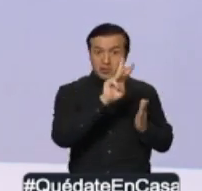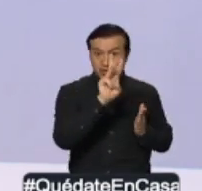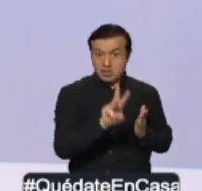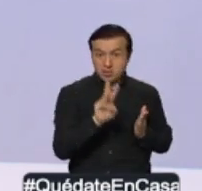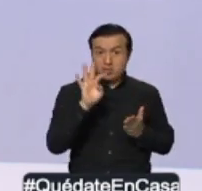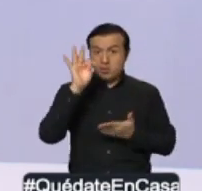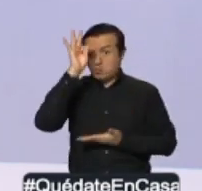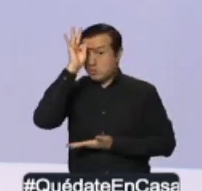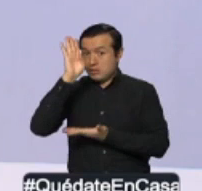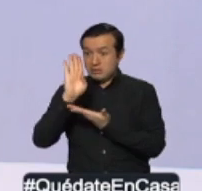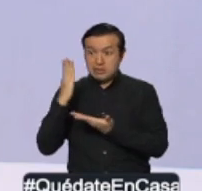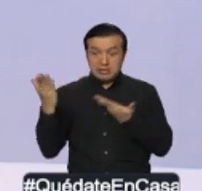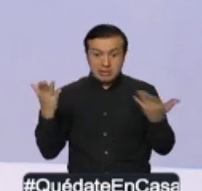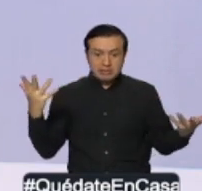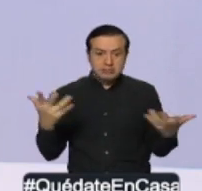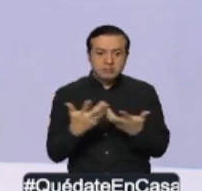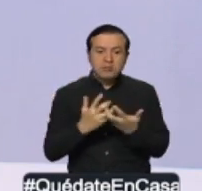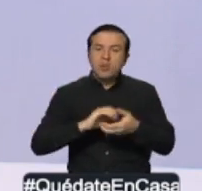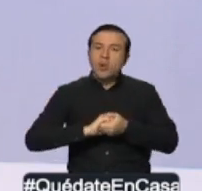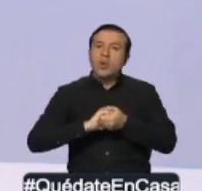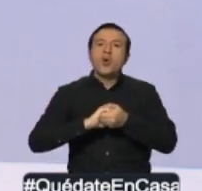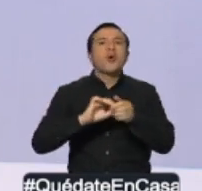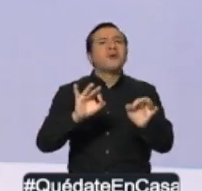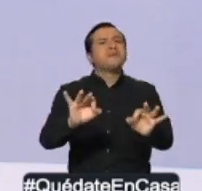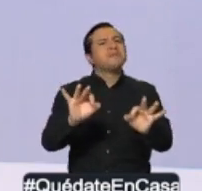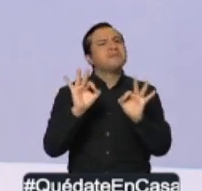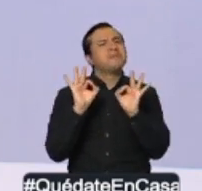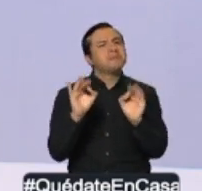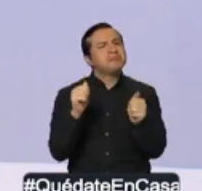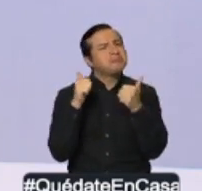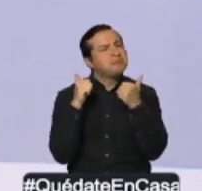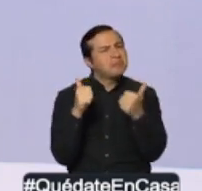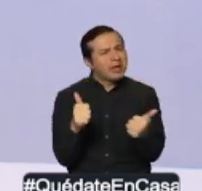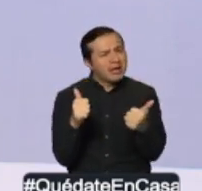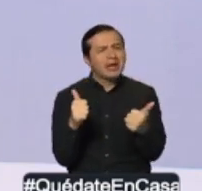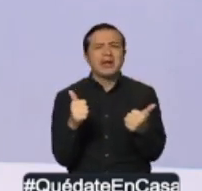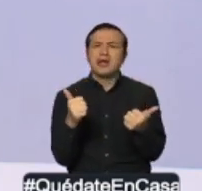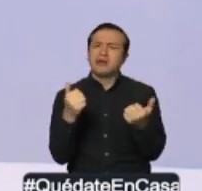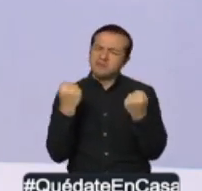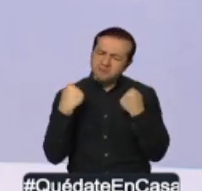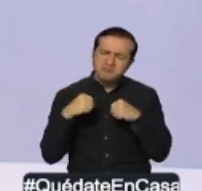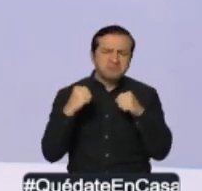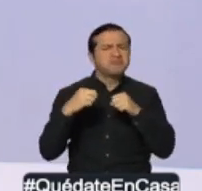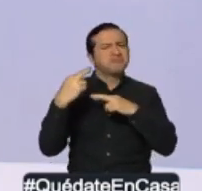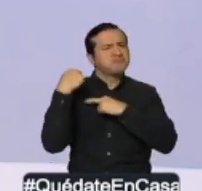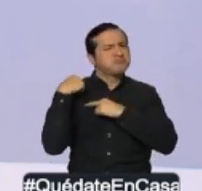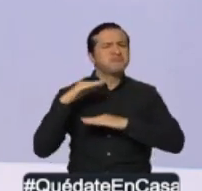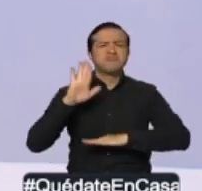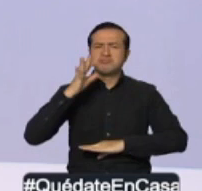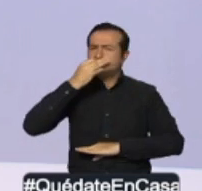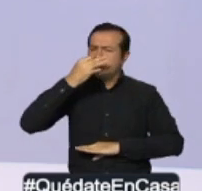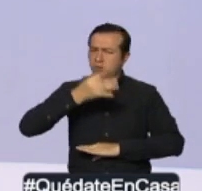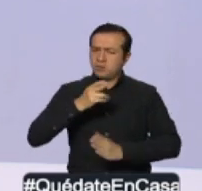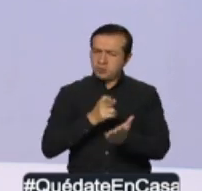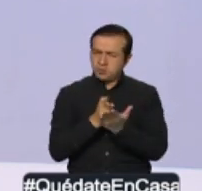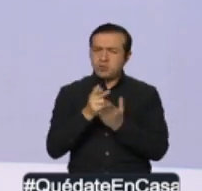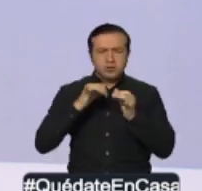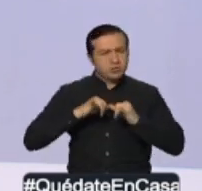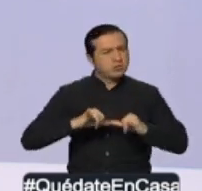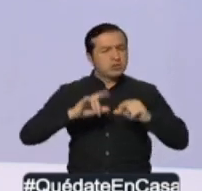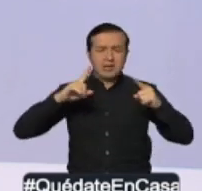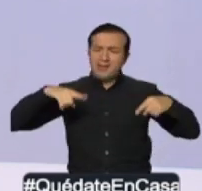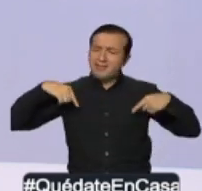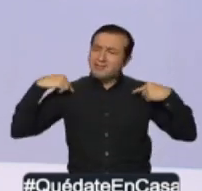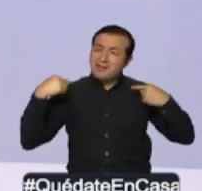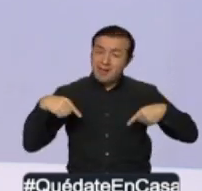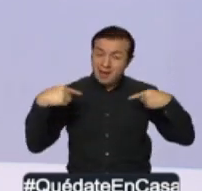respuesta a esta pandemia. Y seguiremos haciéndolo con compromiso, con competencia y con honestidad. Todos los días